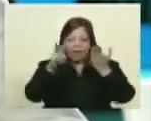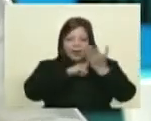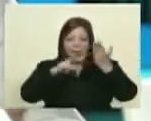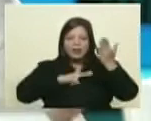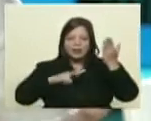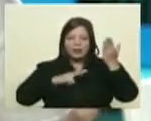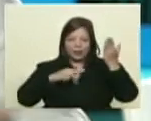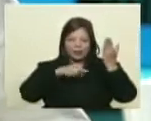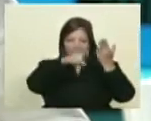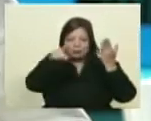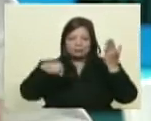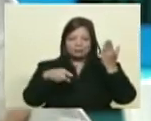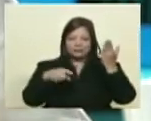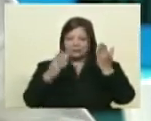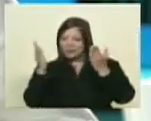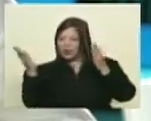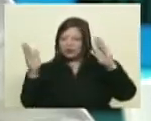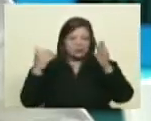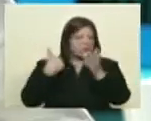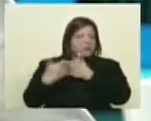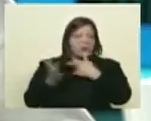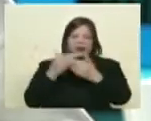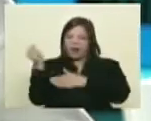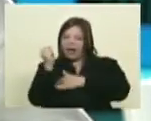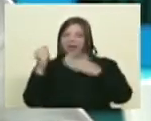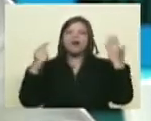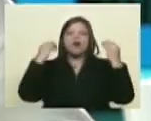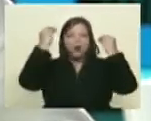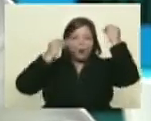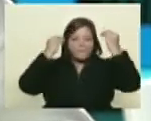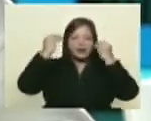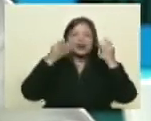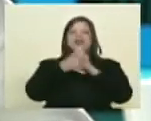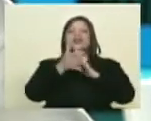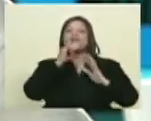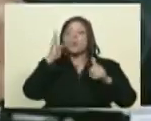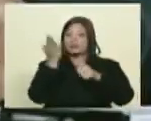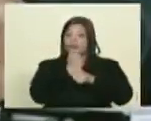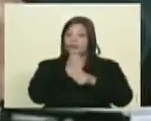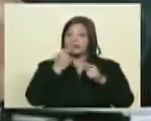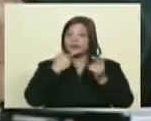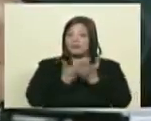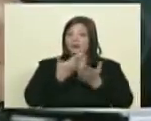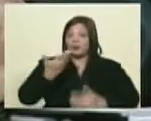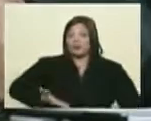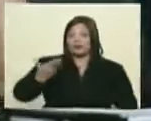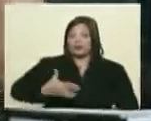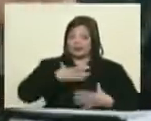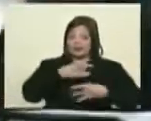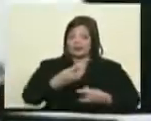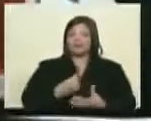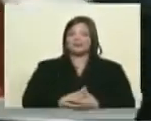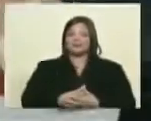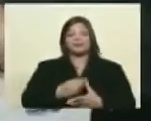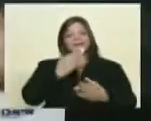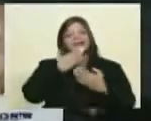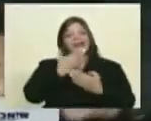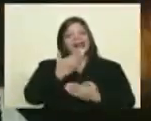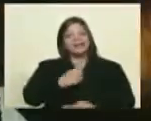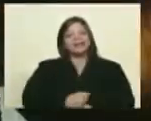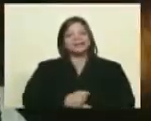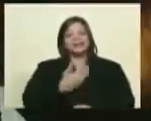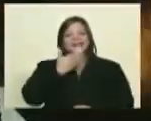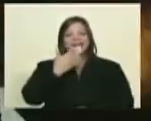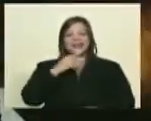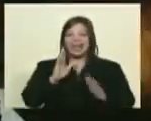al libro que sea de un lado y de otro para ver qué opinan y para ver cuál es la información que se encuentra aquí dentro perfecto yo te agradezco mucho Fernando